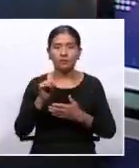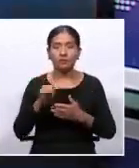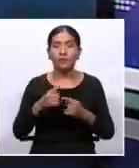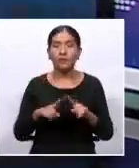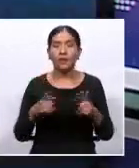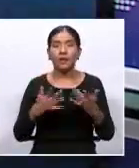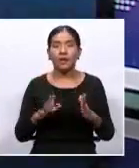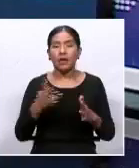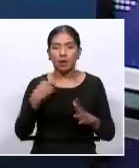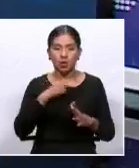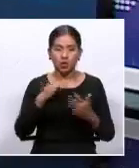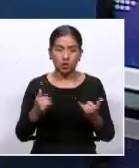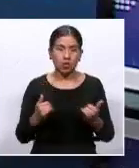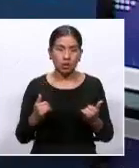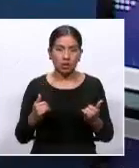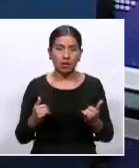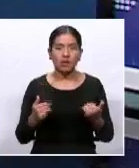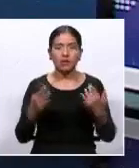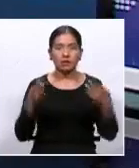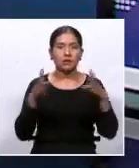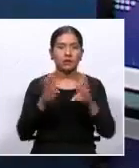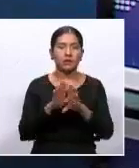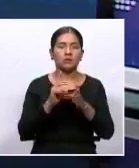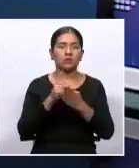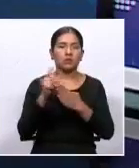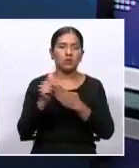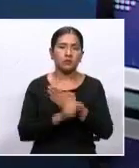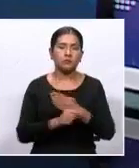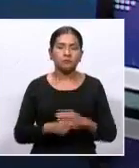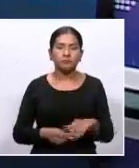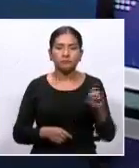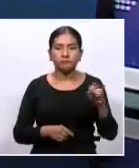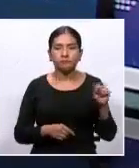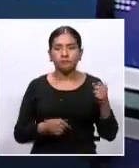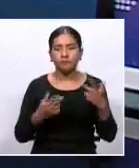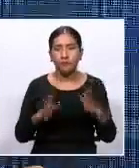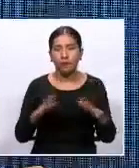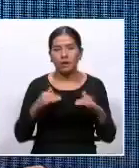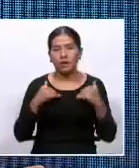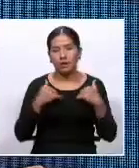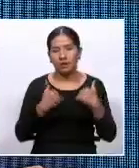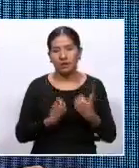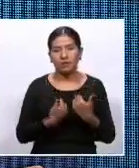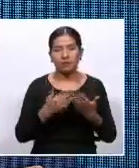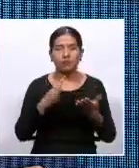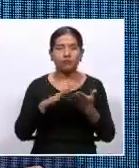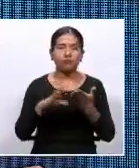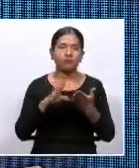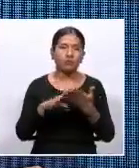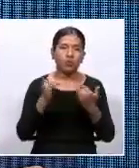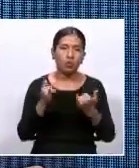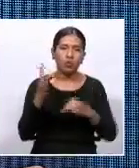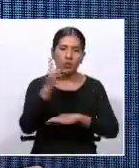de esta manera, Iván, vamos cerrando el programa. Sí, y quisiera recordar porque en la memoria histórica no podemos olvidar